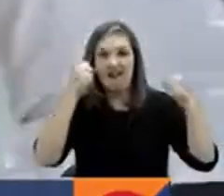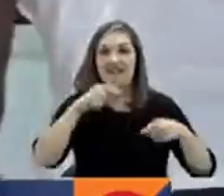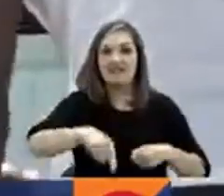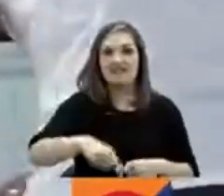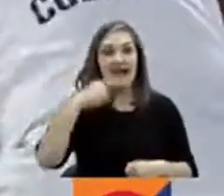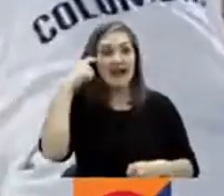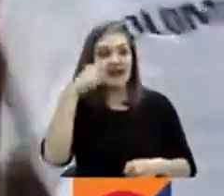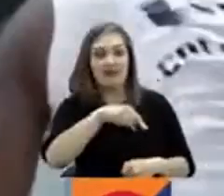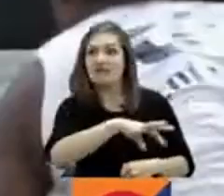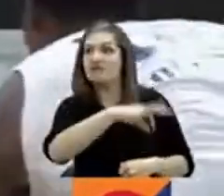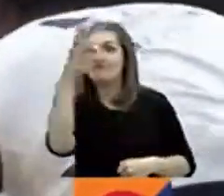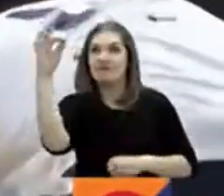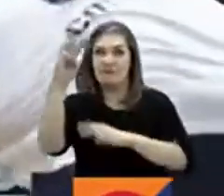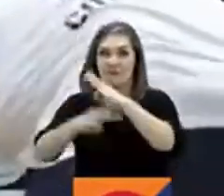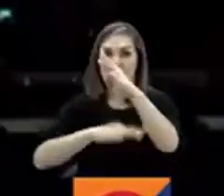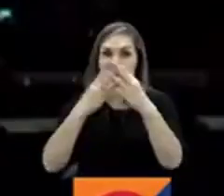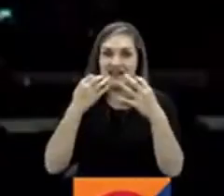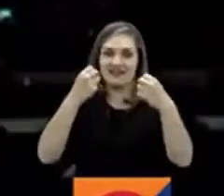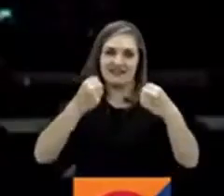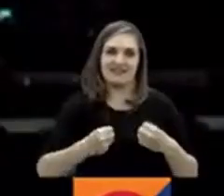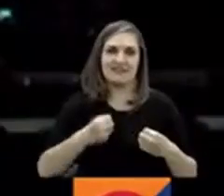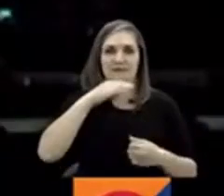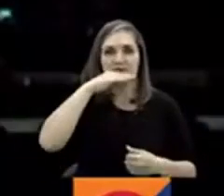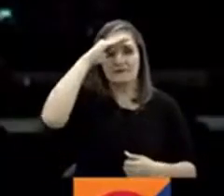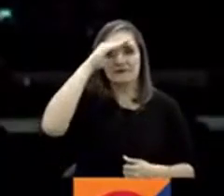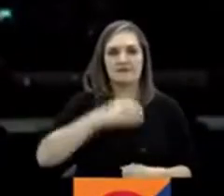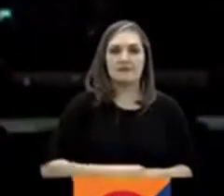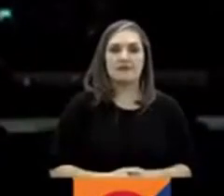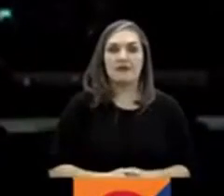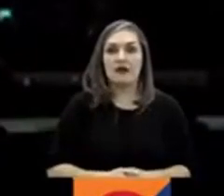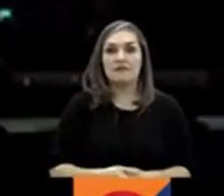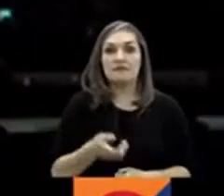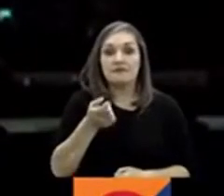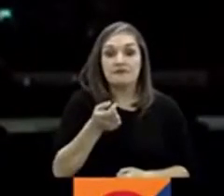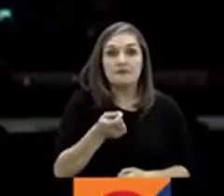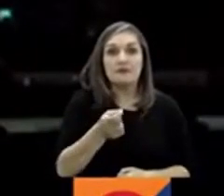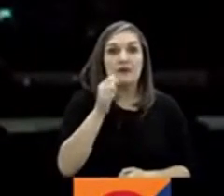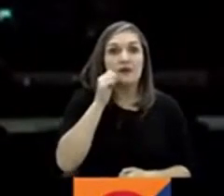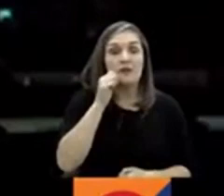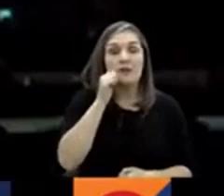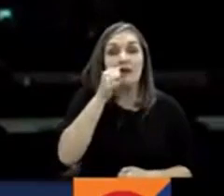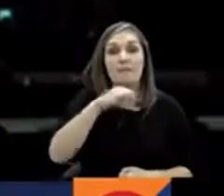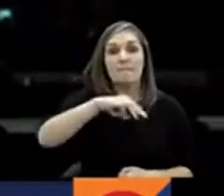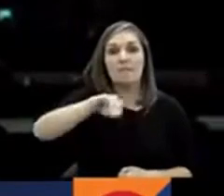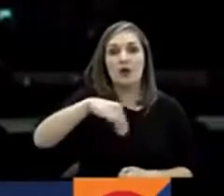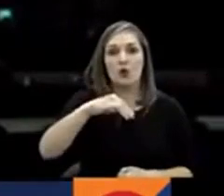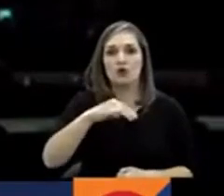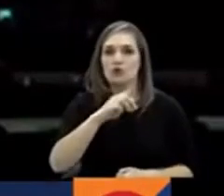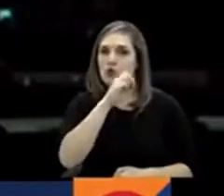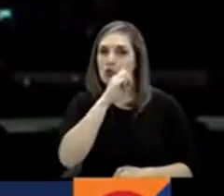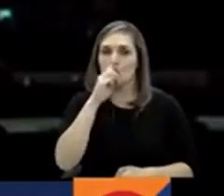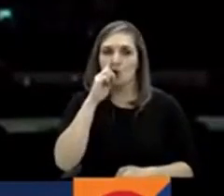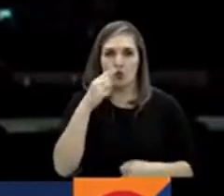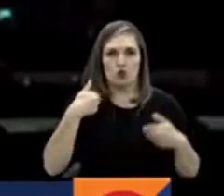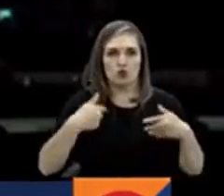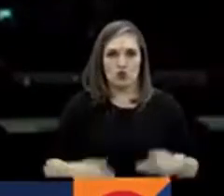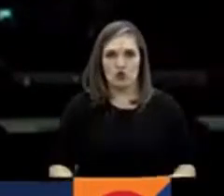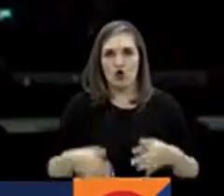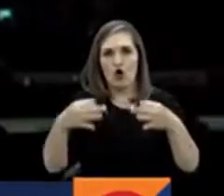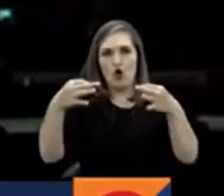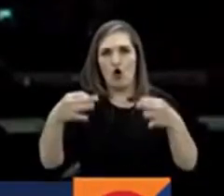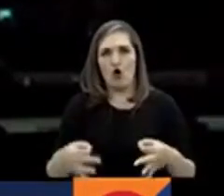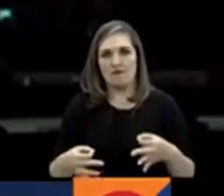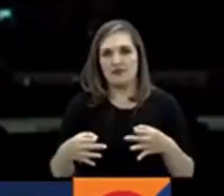nuevo reto en otra de sus casas. Y este miércoles, el Junior de Barranquilla hará la presentación oficial de Andréa Estupiñán, el